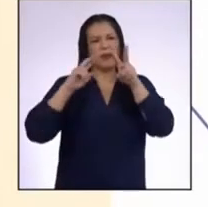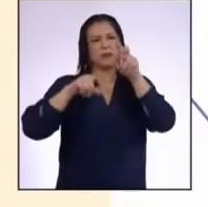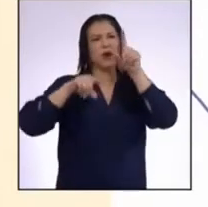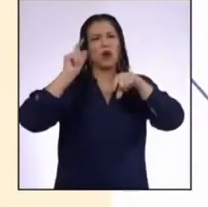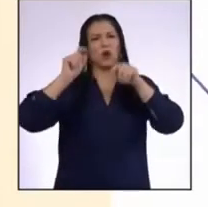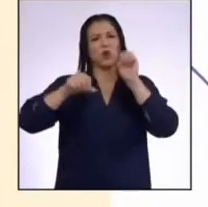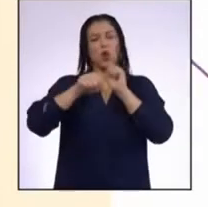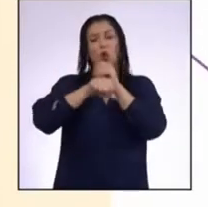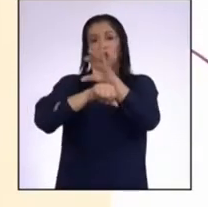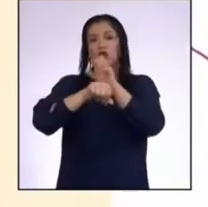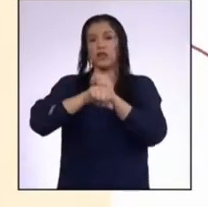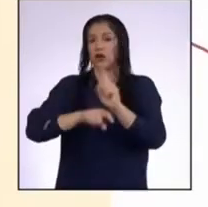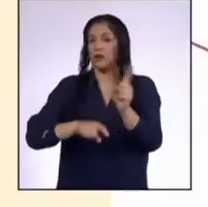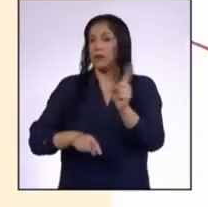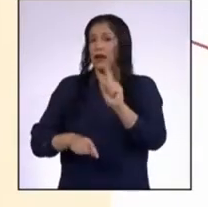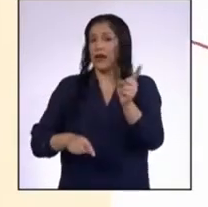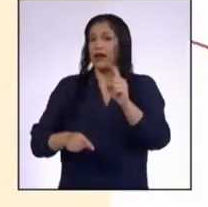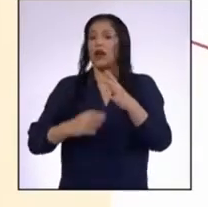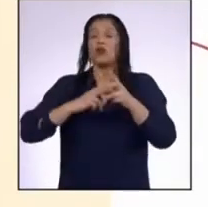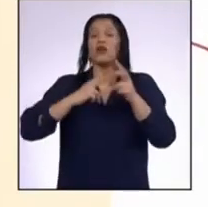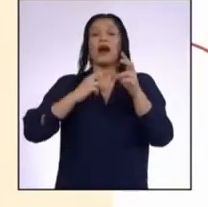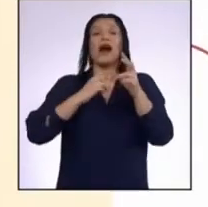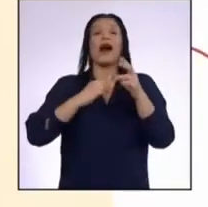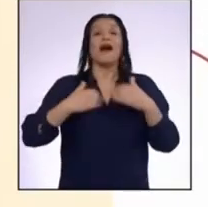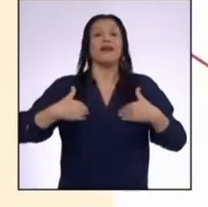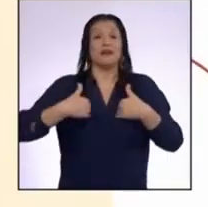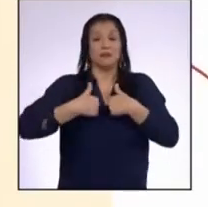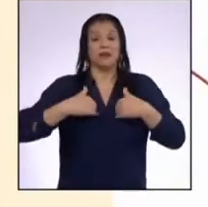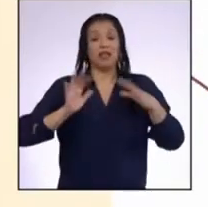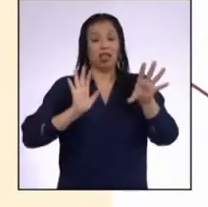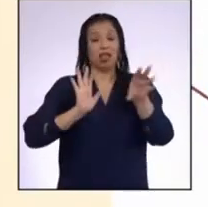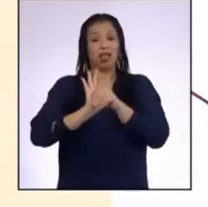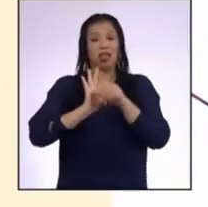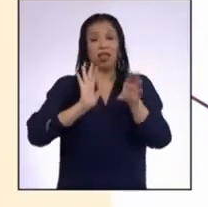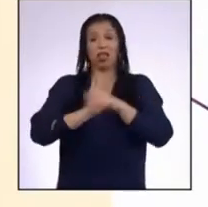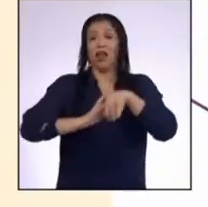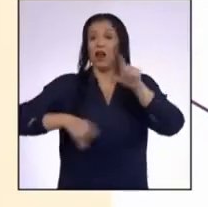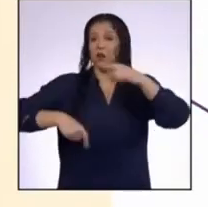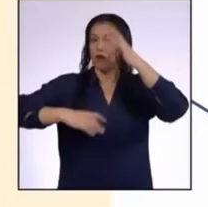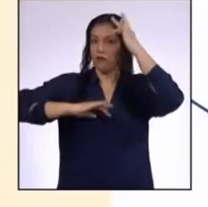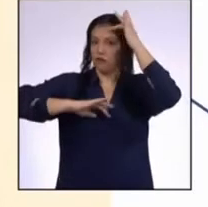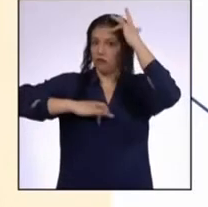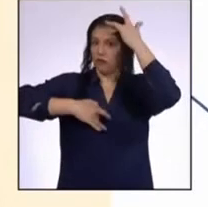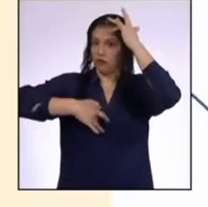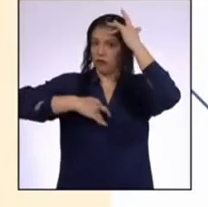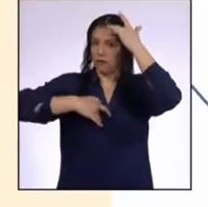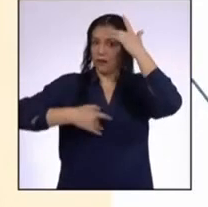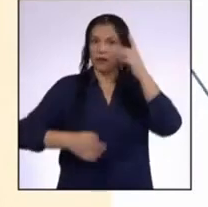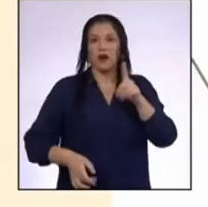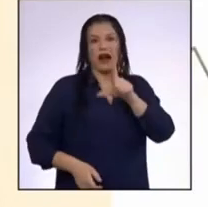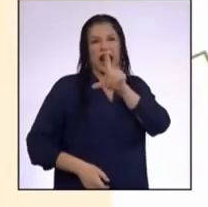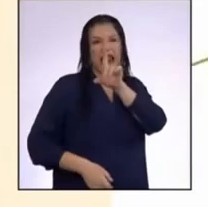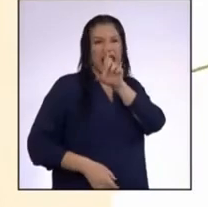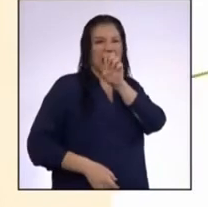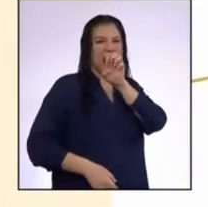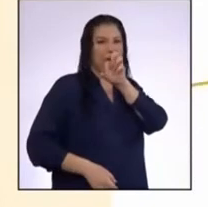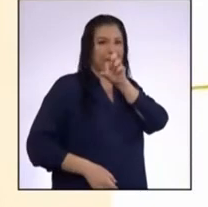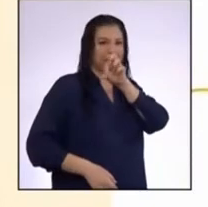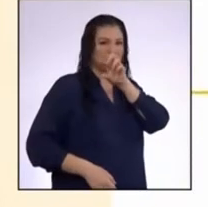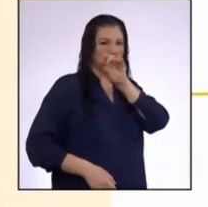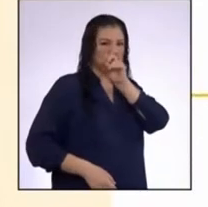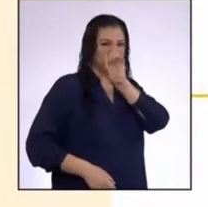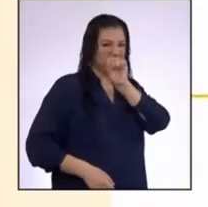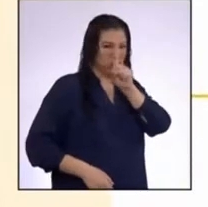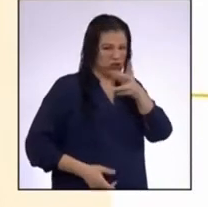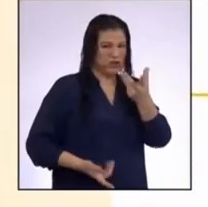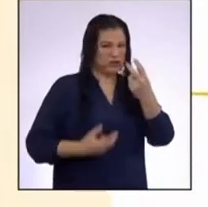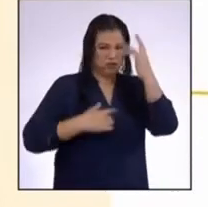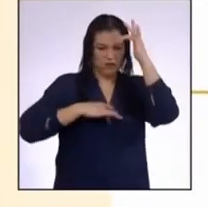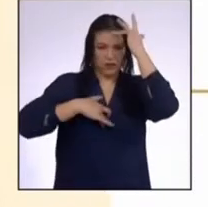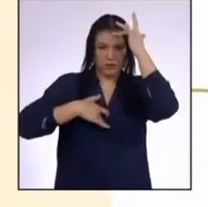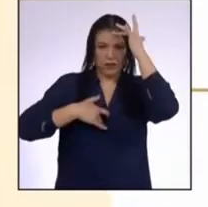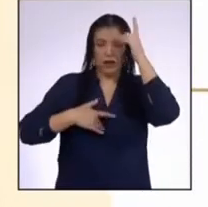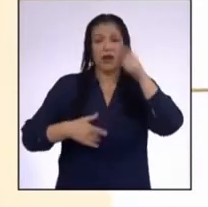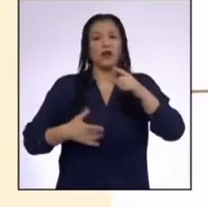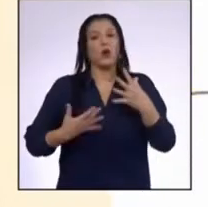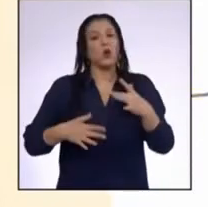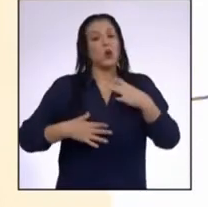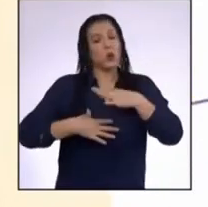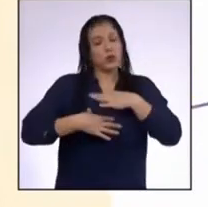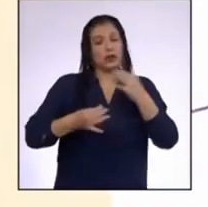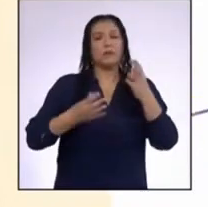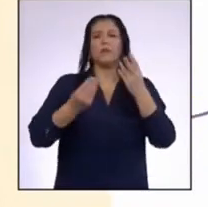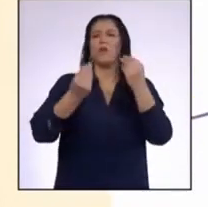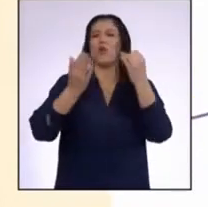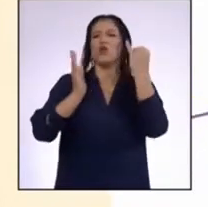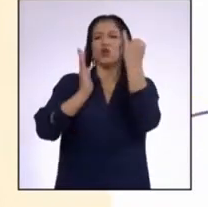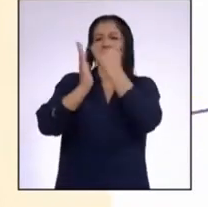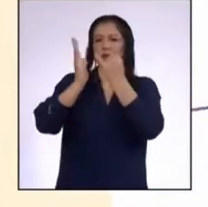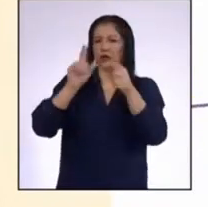consejos para evitar que los animales se contagien de una enfermedad llamada leptospirosis Es interesante porque combina muchos